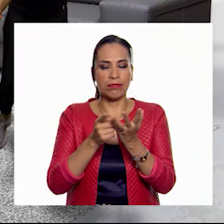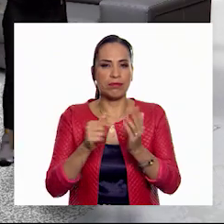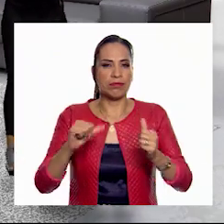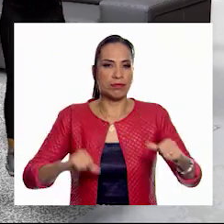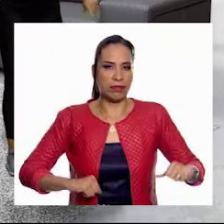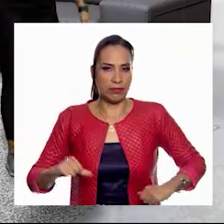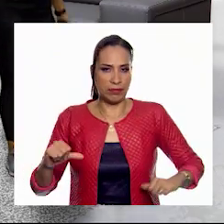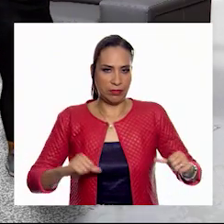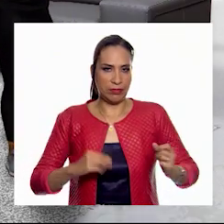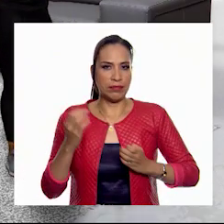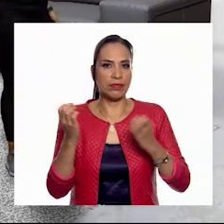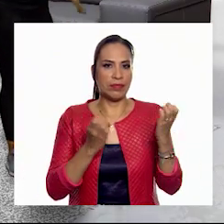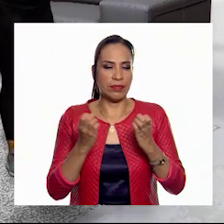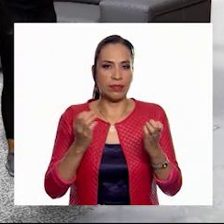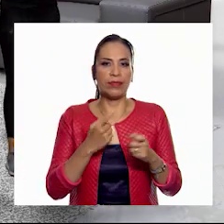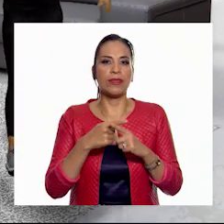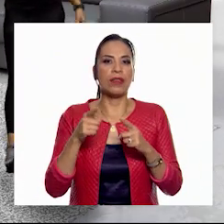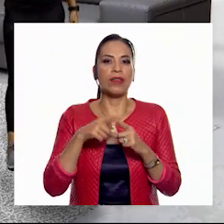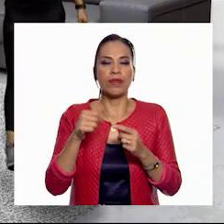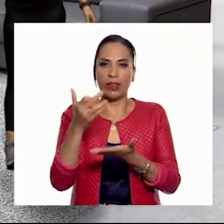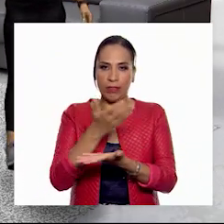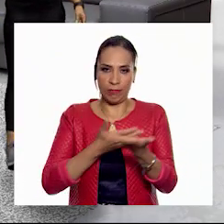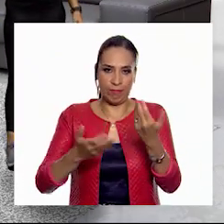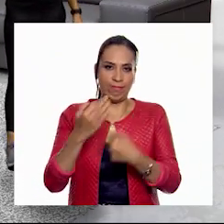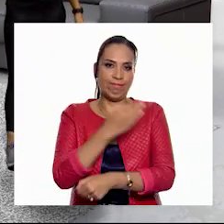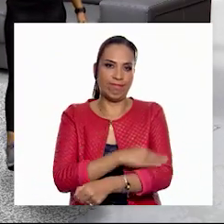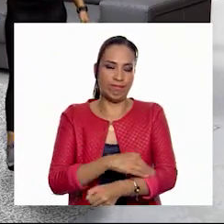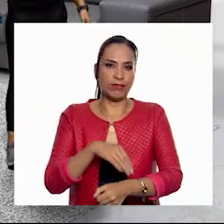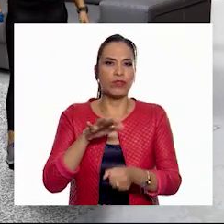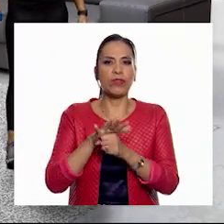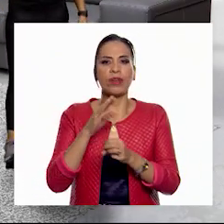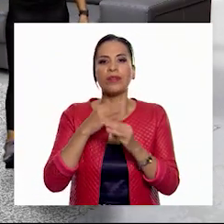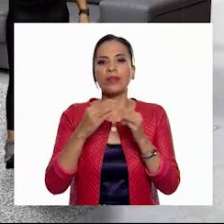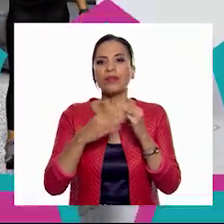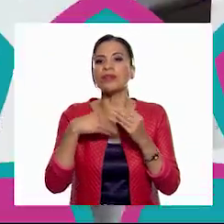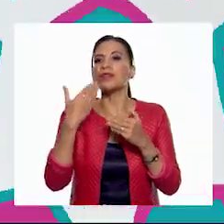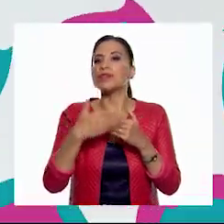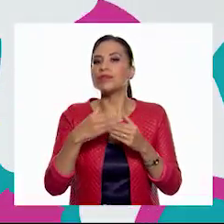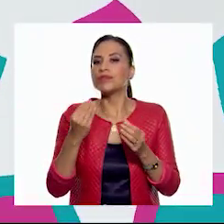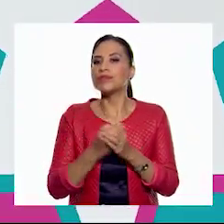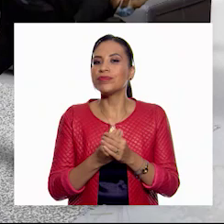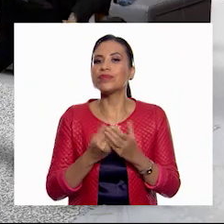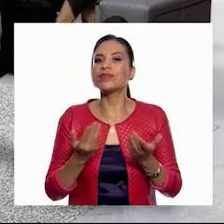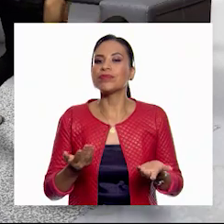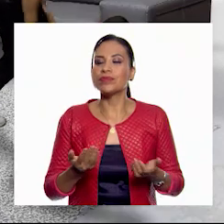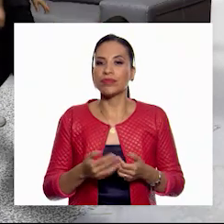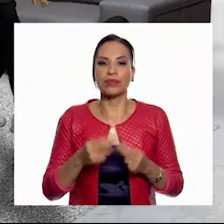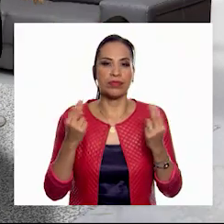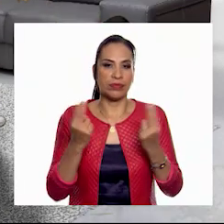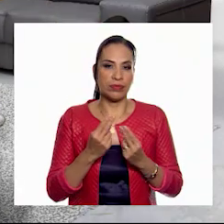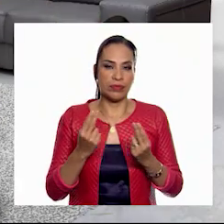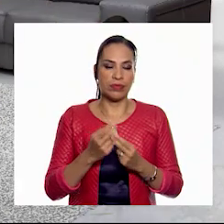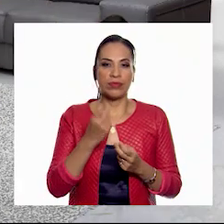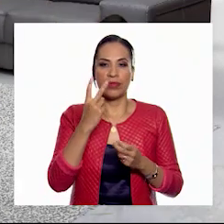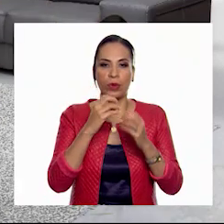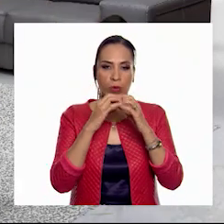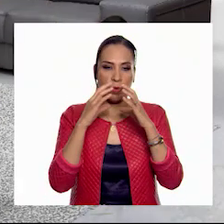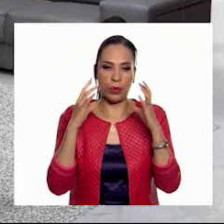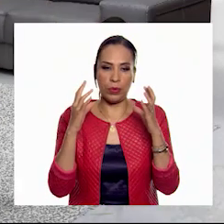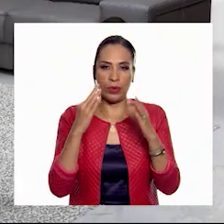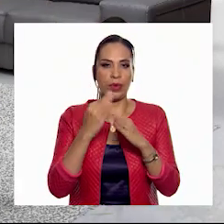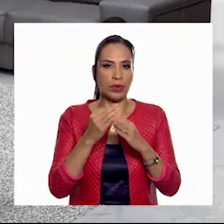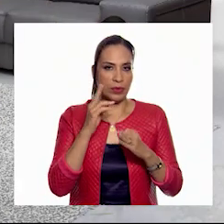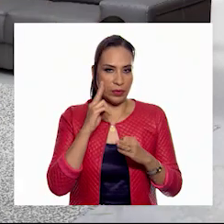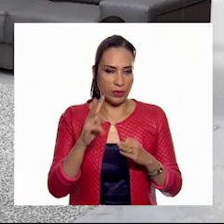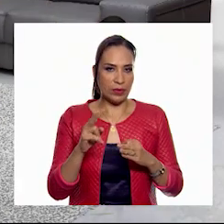activarnos y compartir con nuestra familia. ¿Y cuáles son los materiales para la siguiente sesión? Necesitamos dos globos como